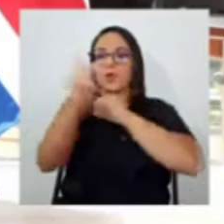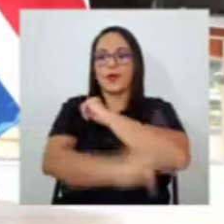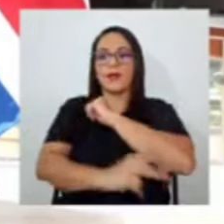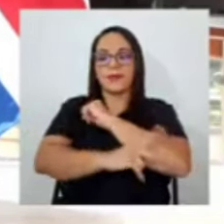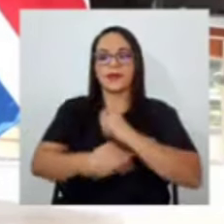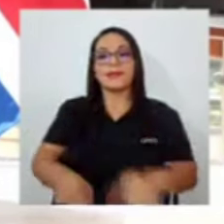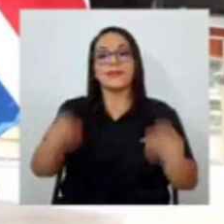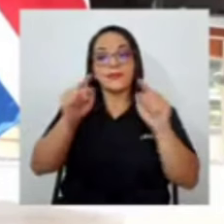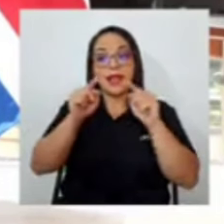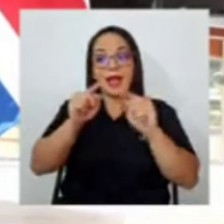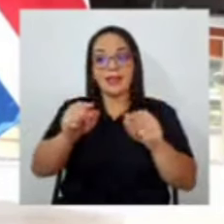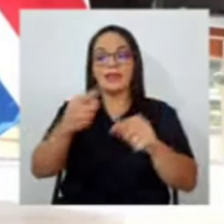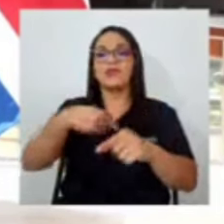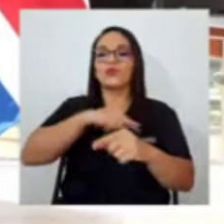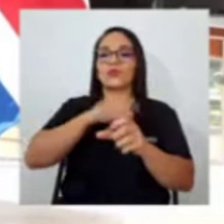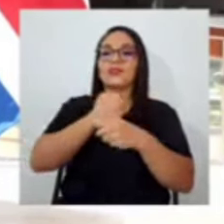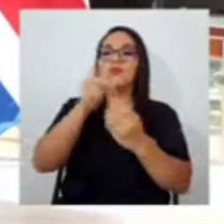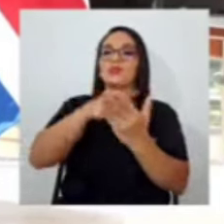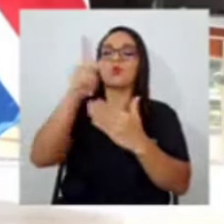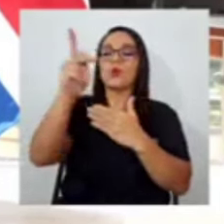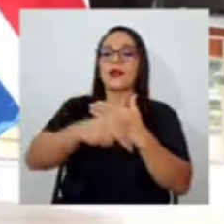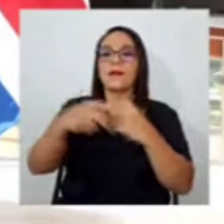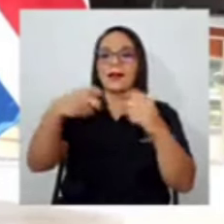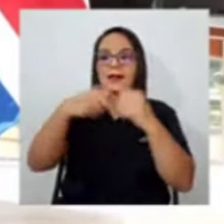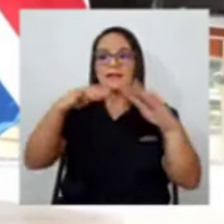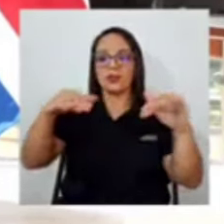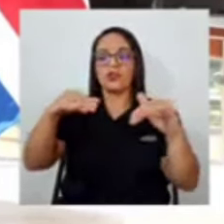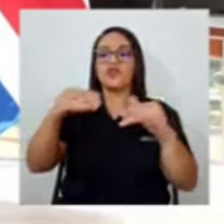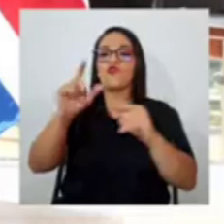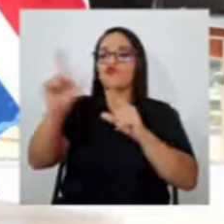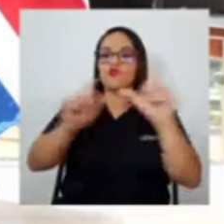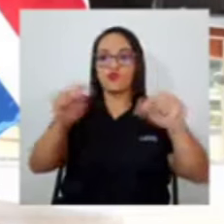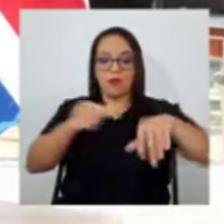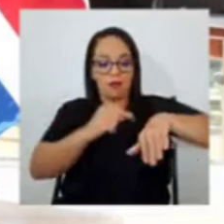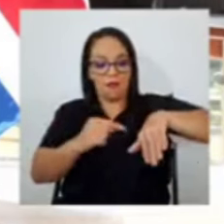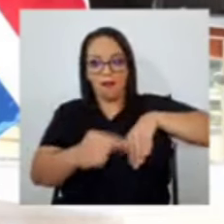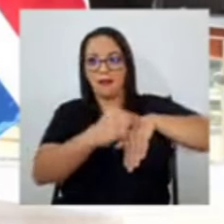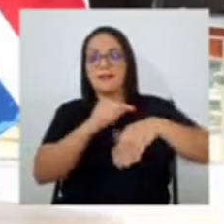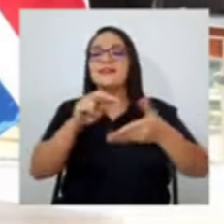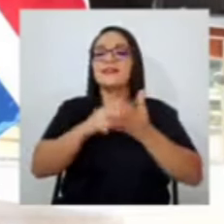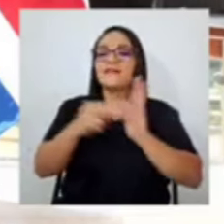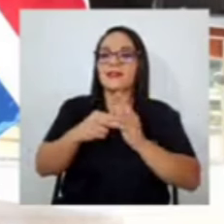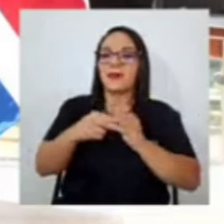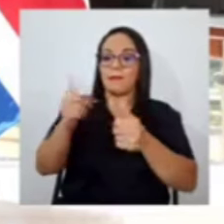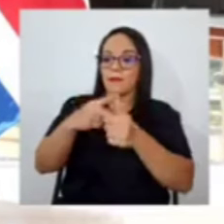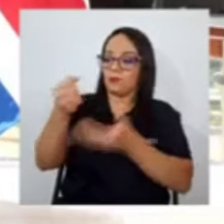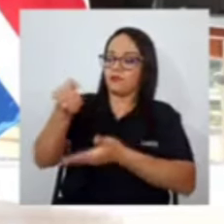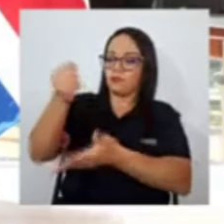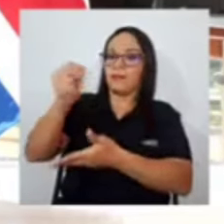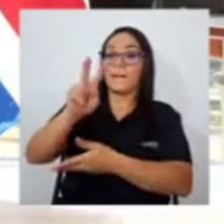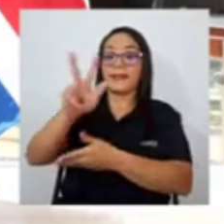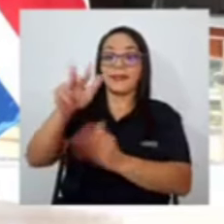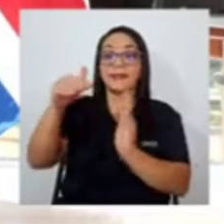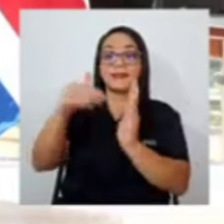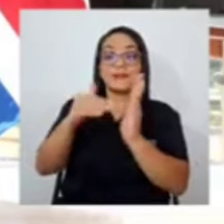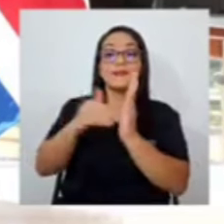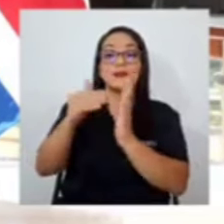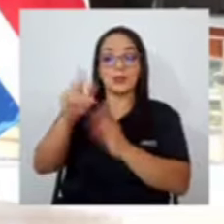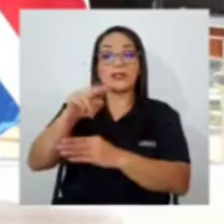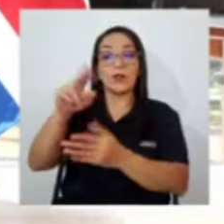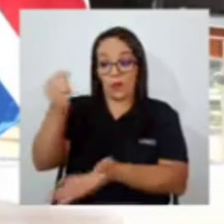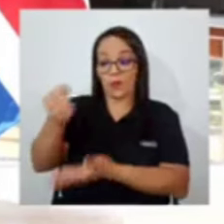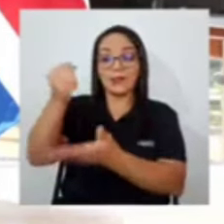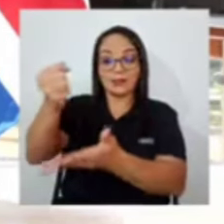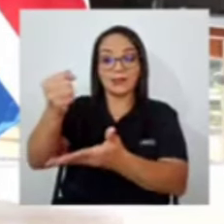creado este programa de electrificación rural, con una primera inversión, una primera etapa de 23 mil millones de colones. Y con esto